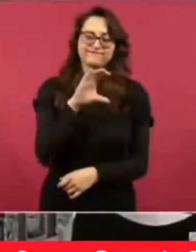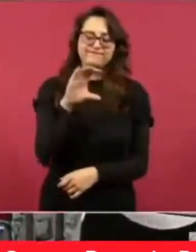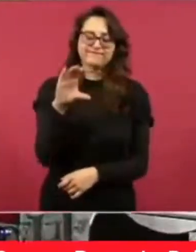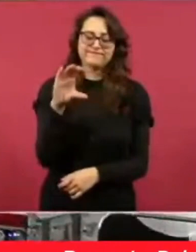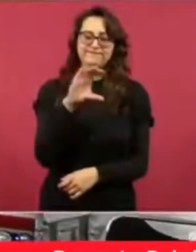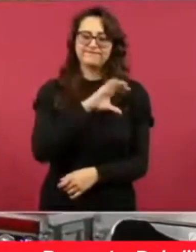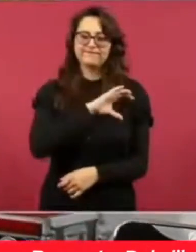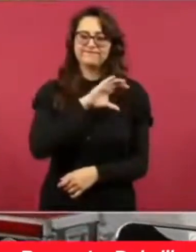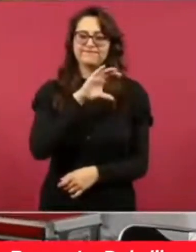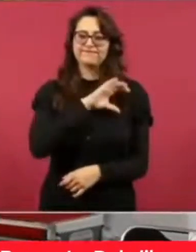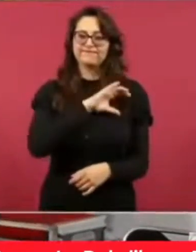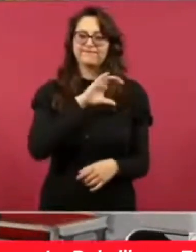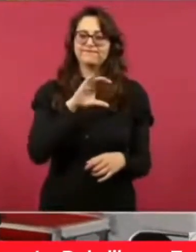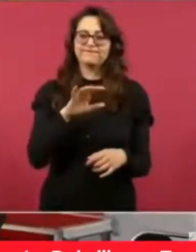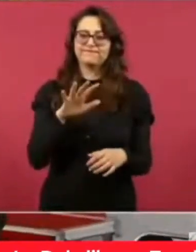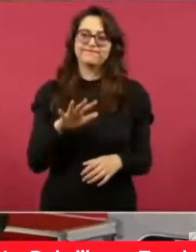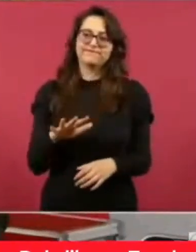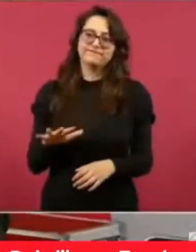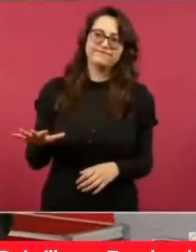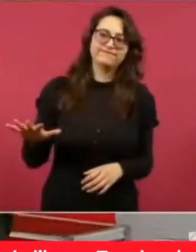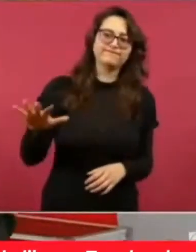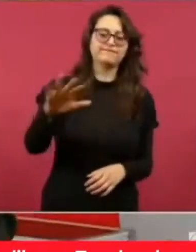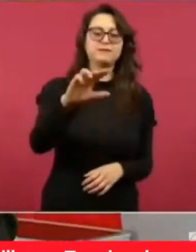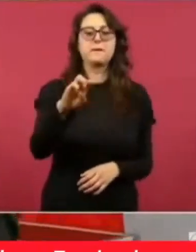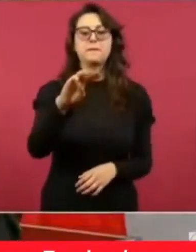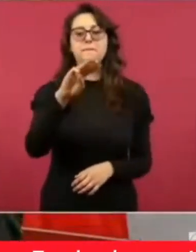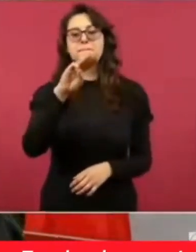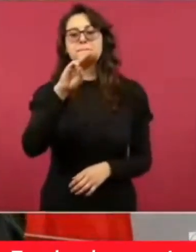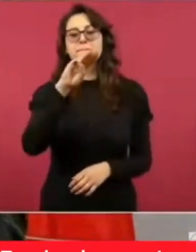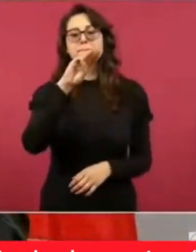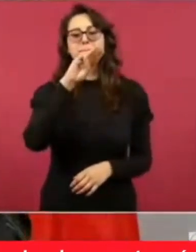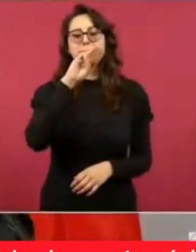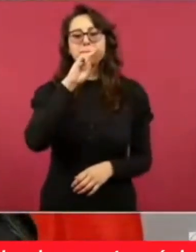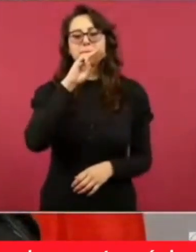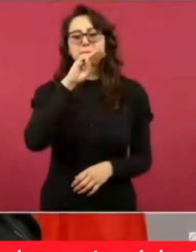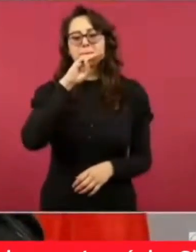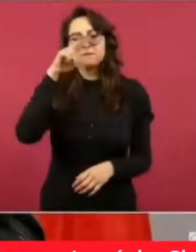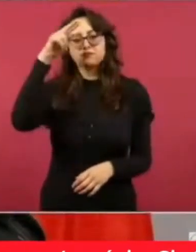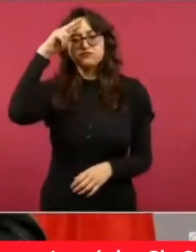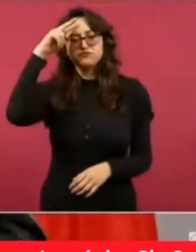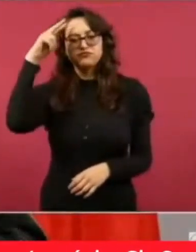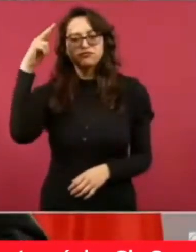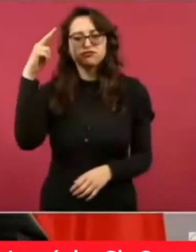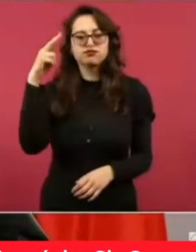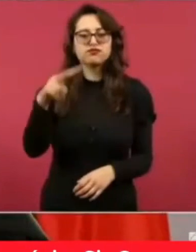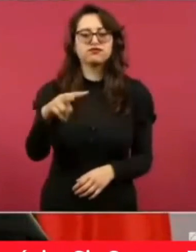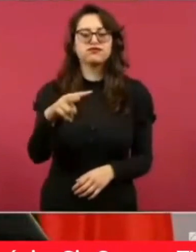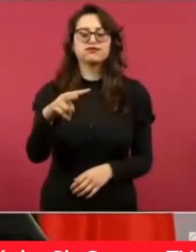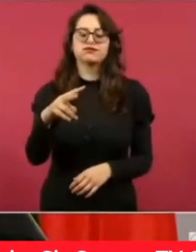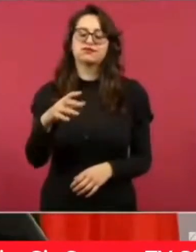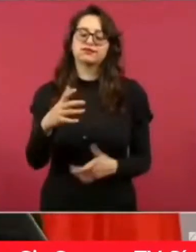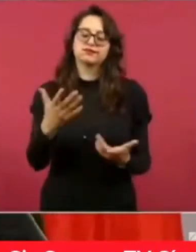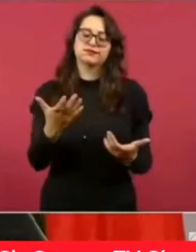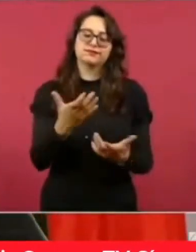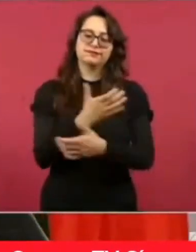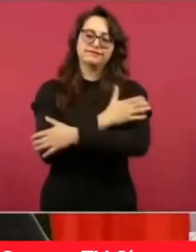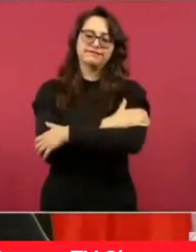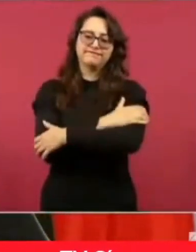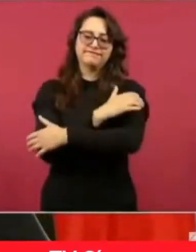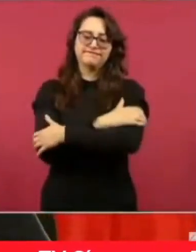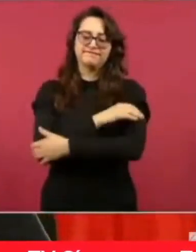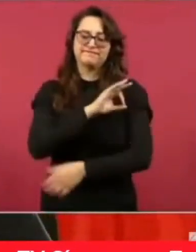mamás de nuestro país, las que